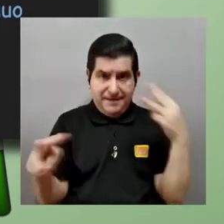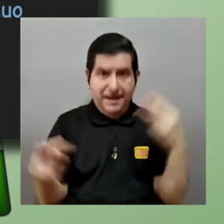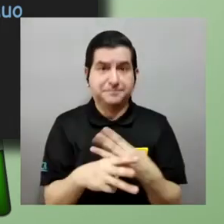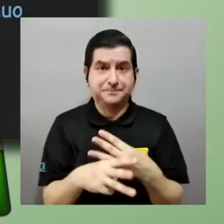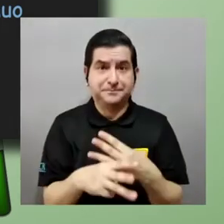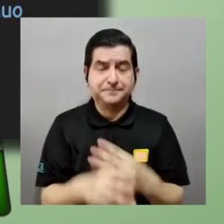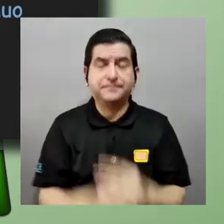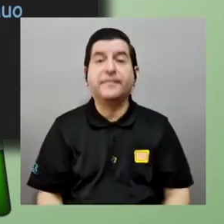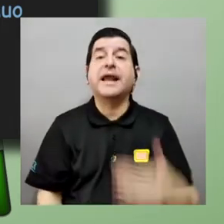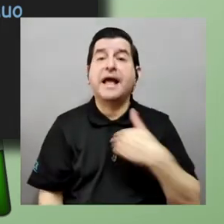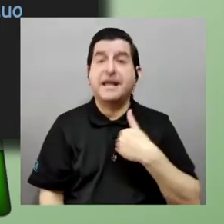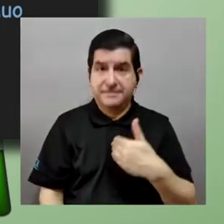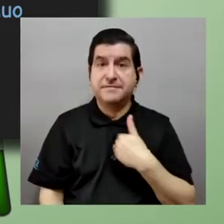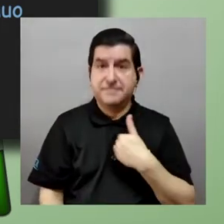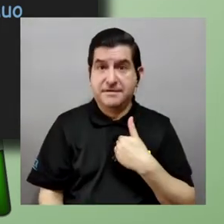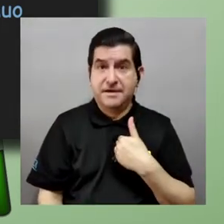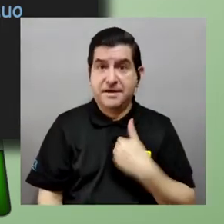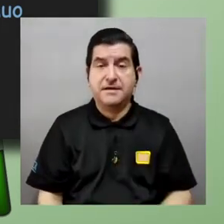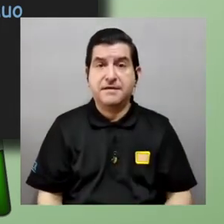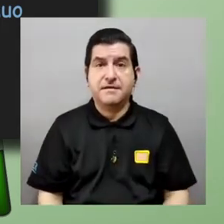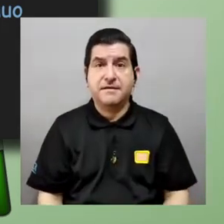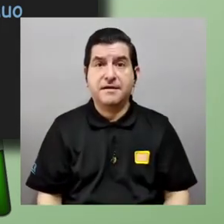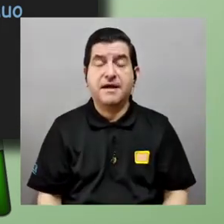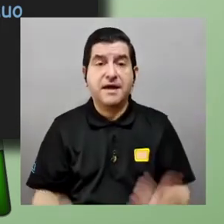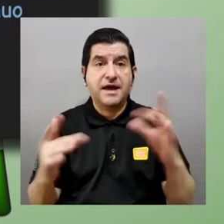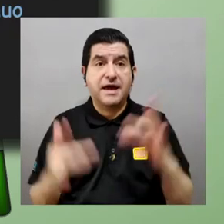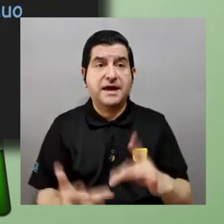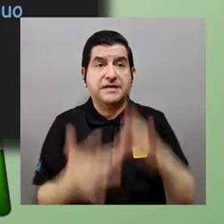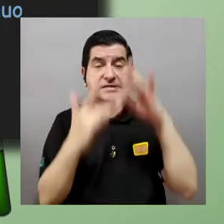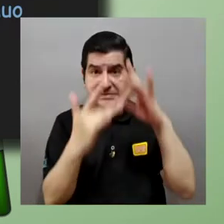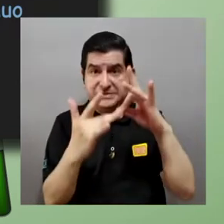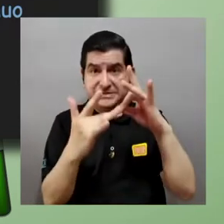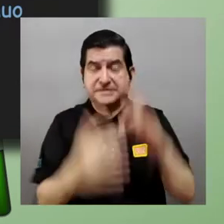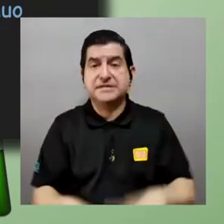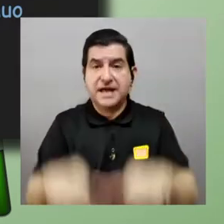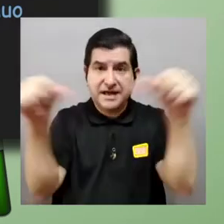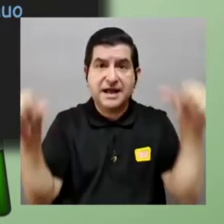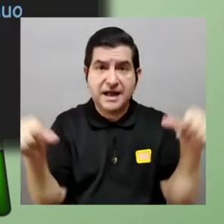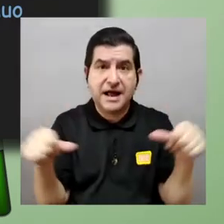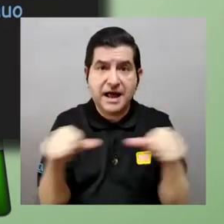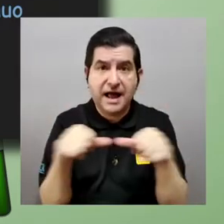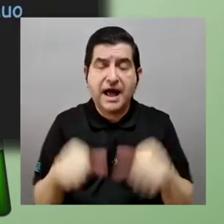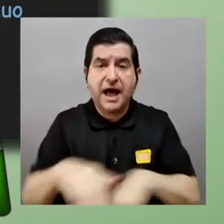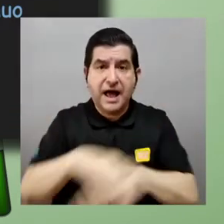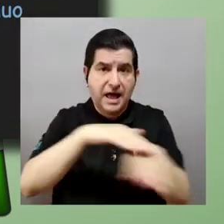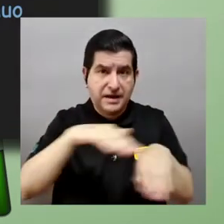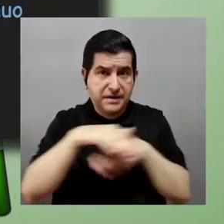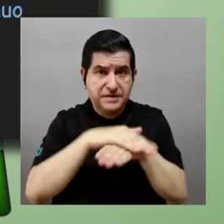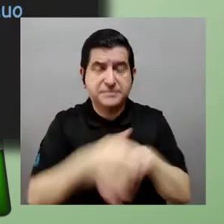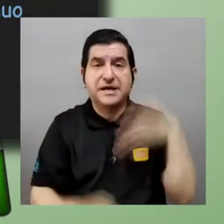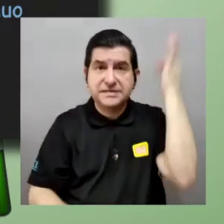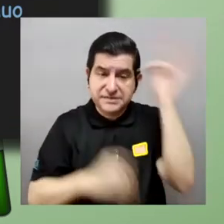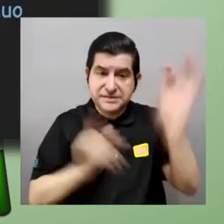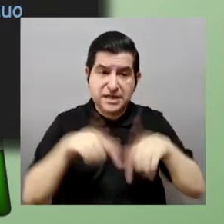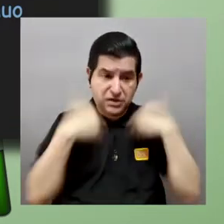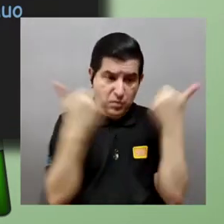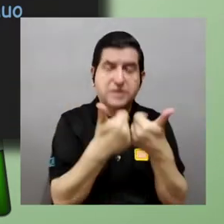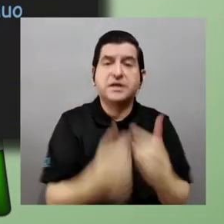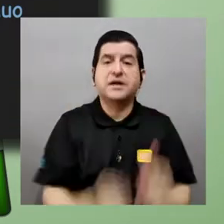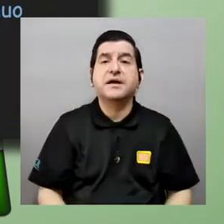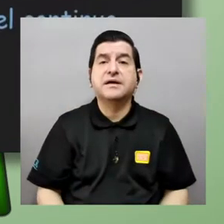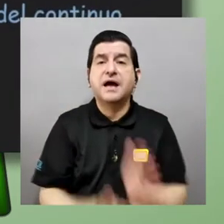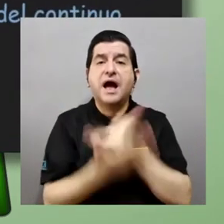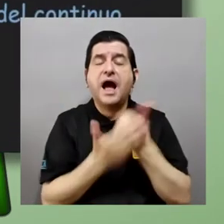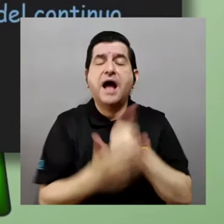ciertos en matemática en particular en las áreas base como teoría de conjuntos nos basamos en ciertos axiomas y